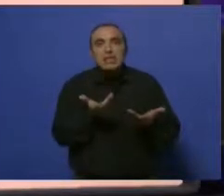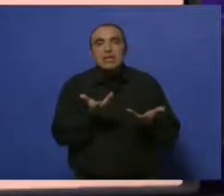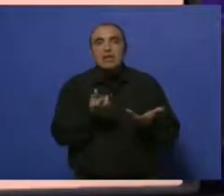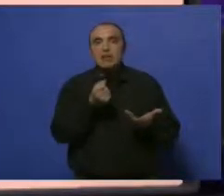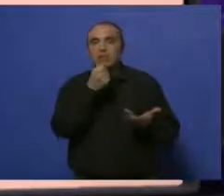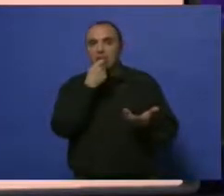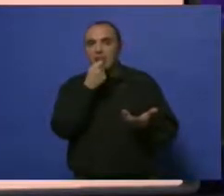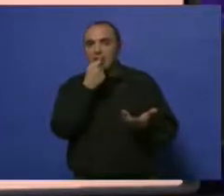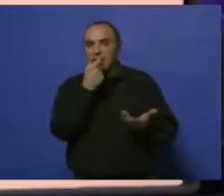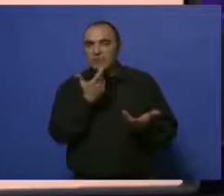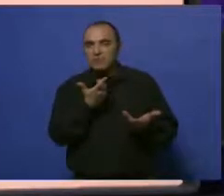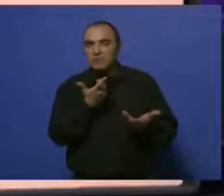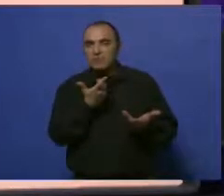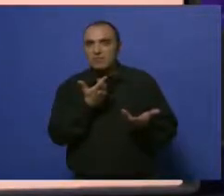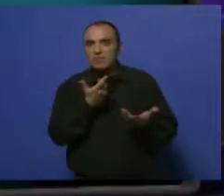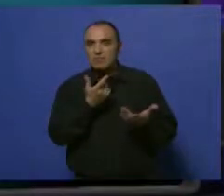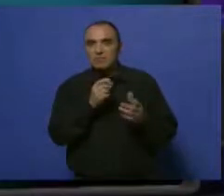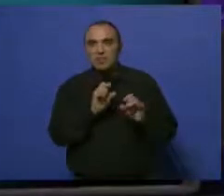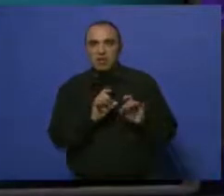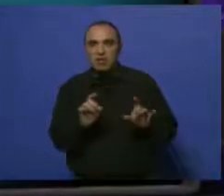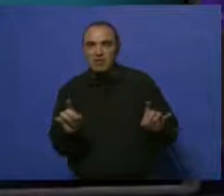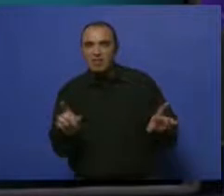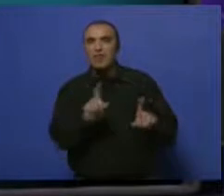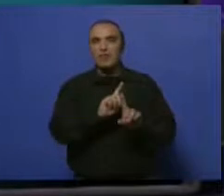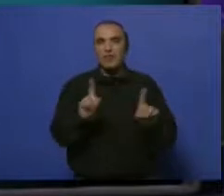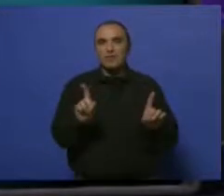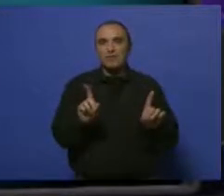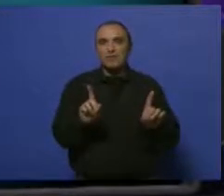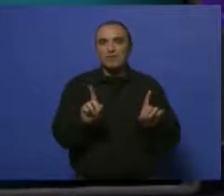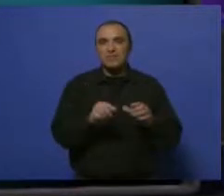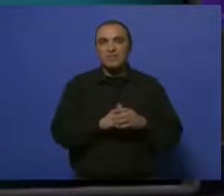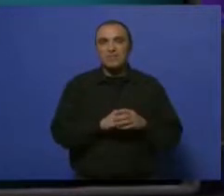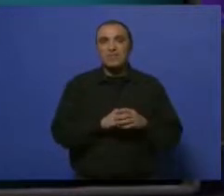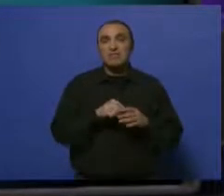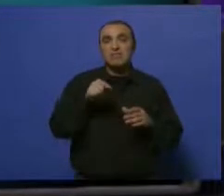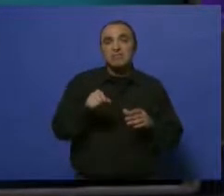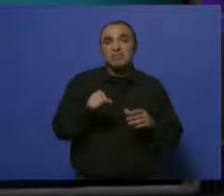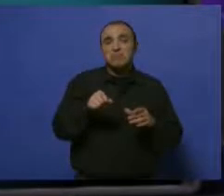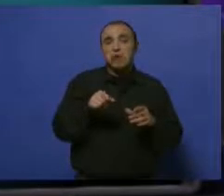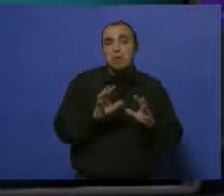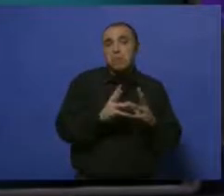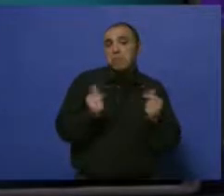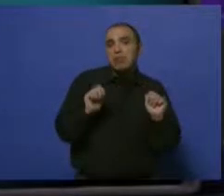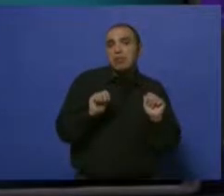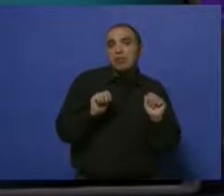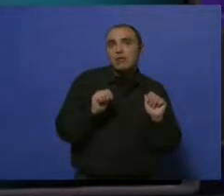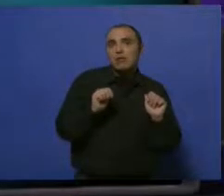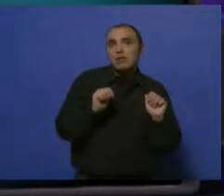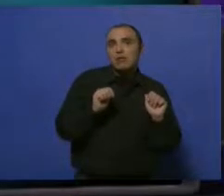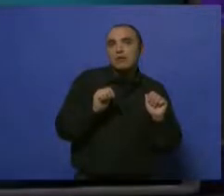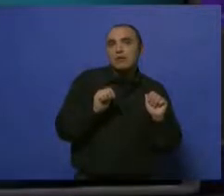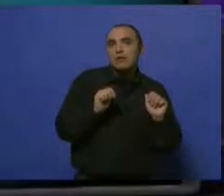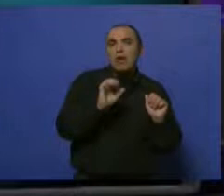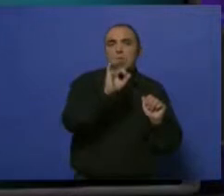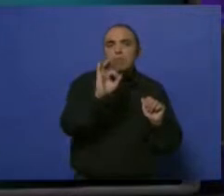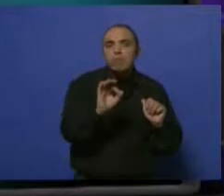asegurándonos los 10 días de antibiótico, logramos dar certeza de que desaparece la bacteria del organismo del niño. ¿Qué